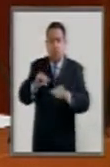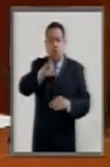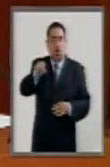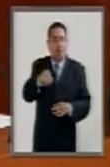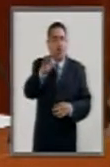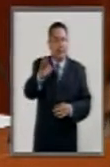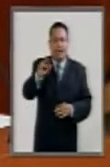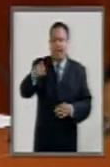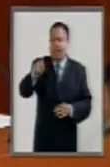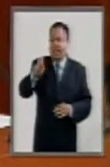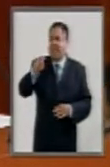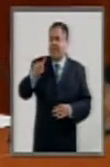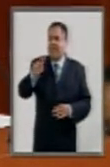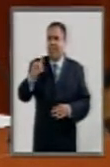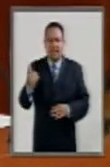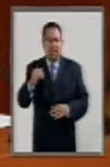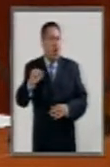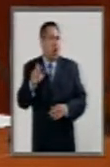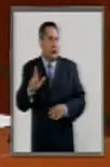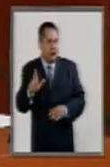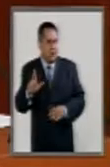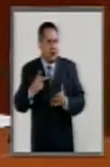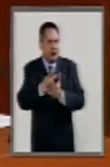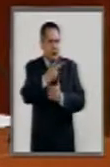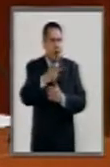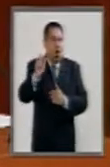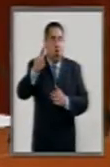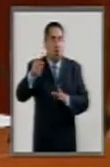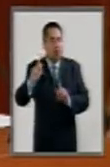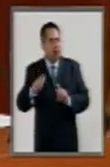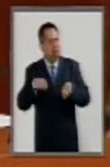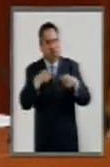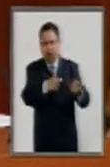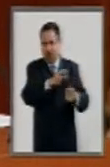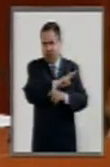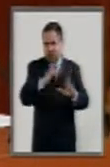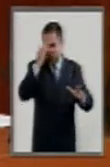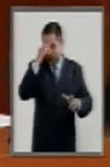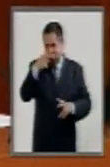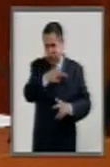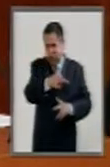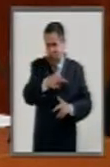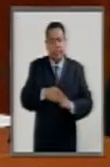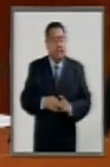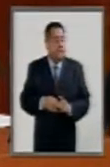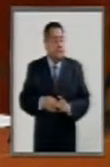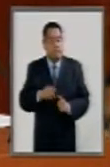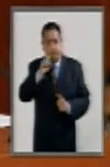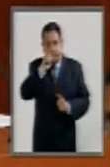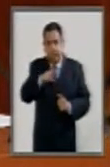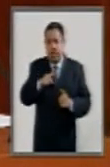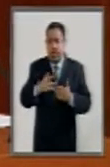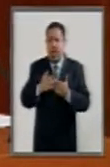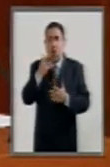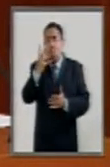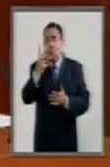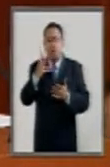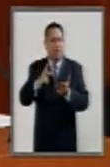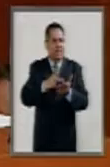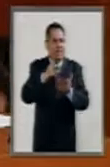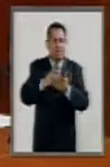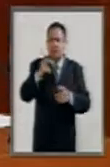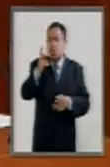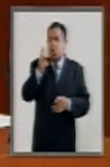Kennedy Jr. en las Naciones Unidas. Asimismo, ha recibido cuatro doctorados